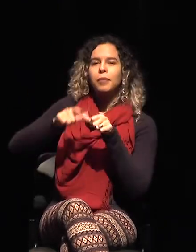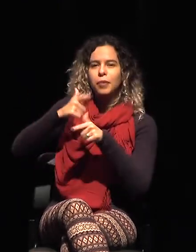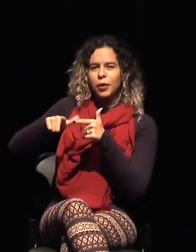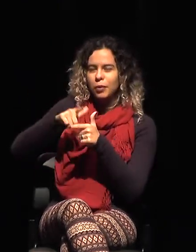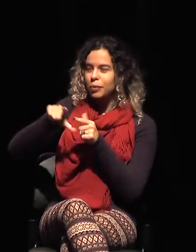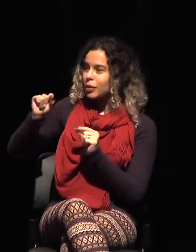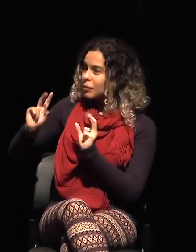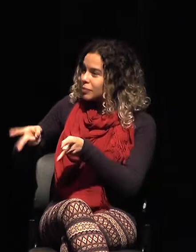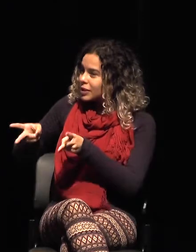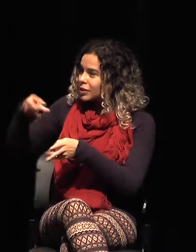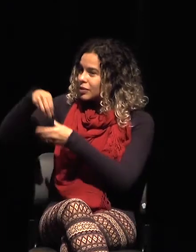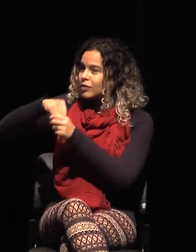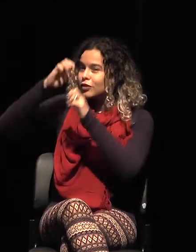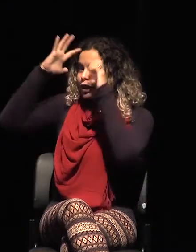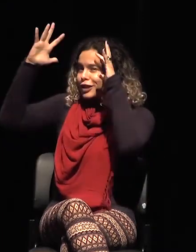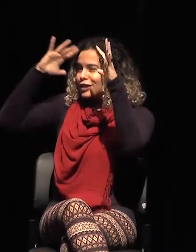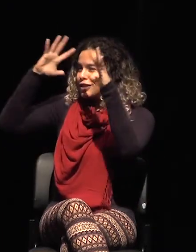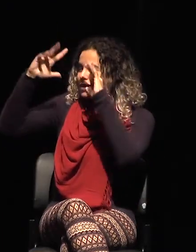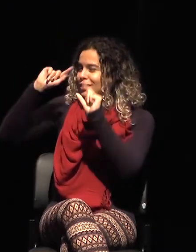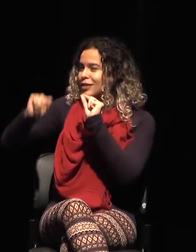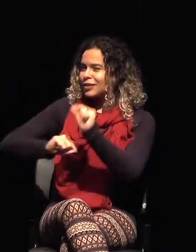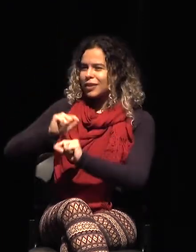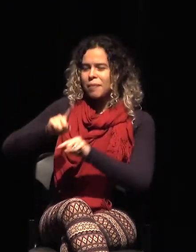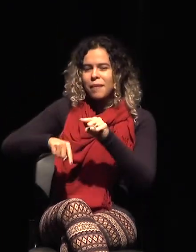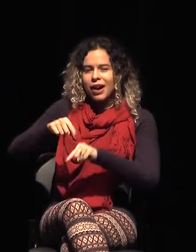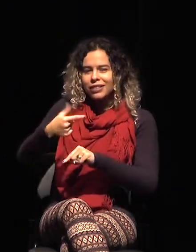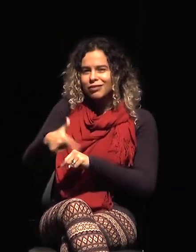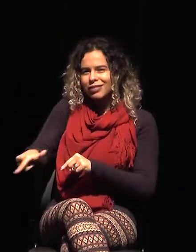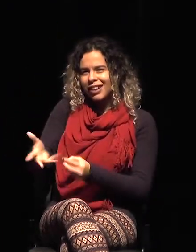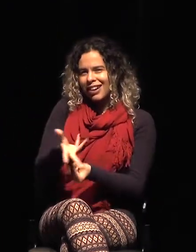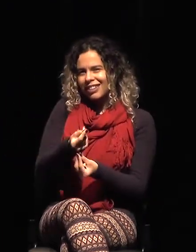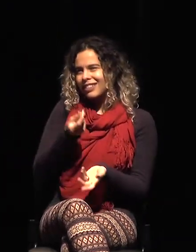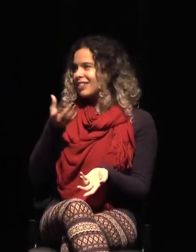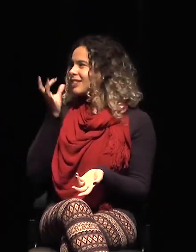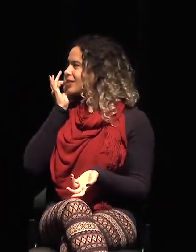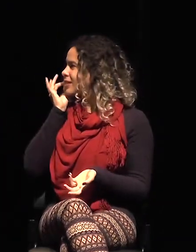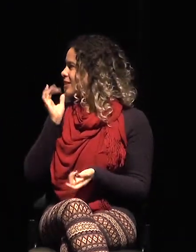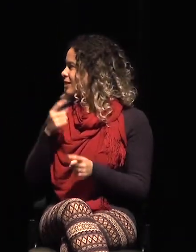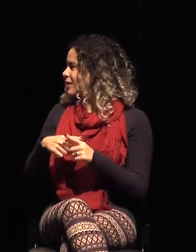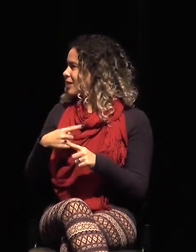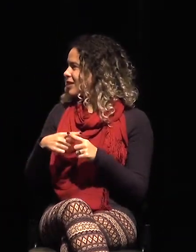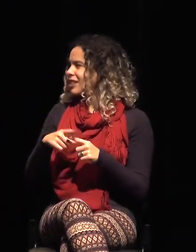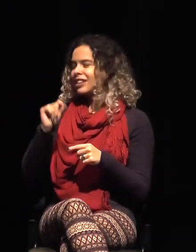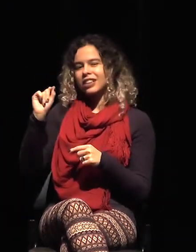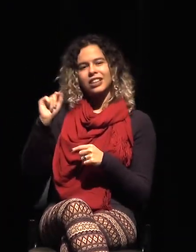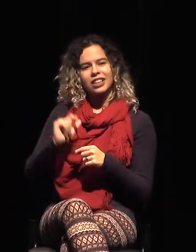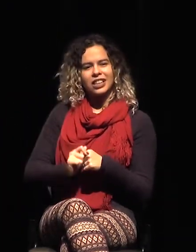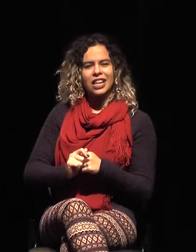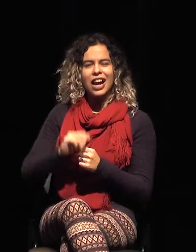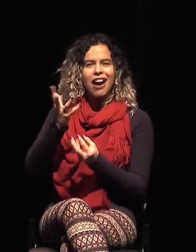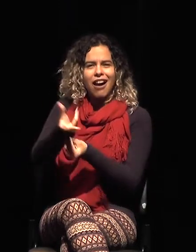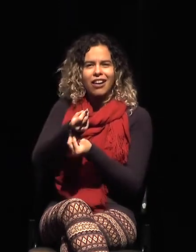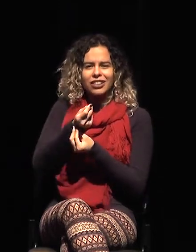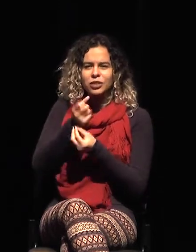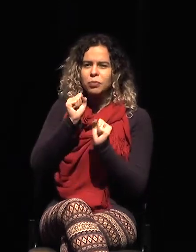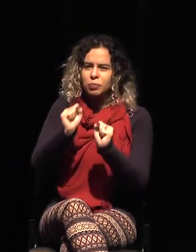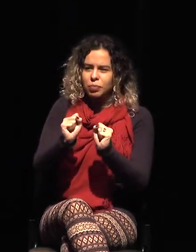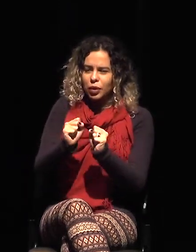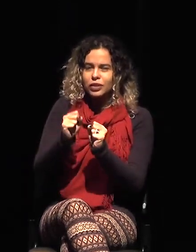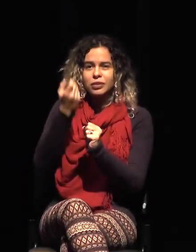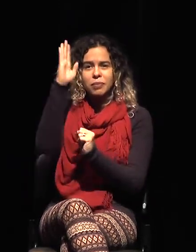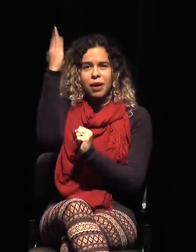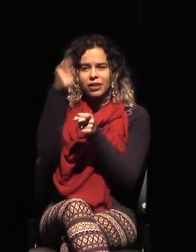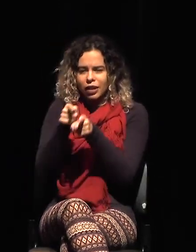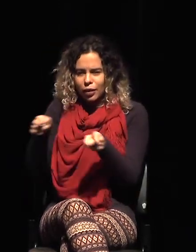desmaterialización de la obra de arte. Una obra de arte puede ser un conjunto de ramitas, un conjunto de luces,